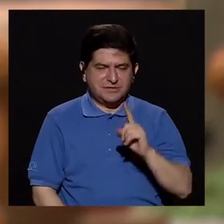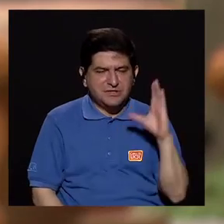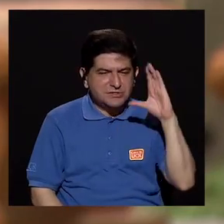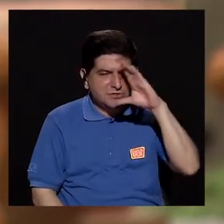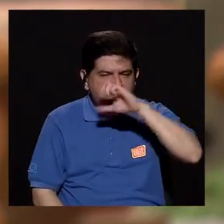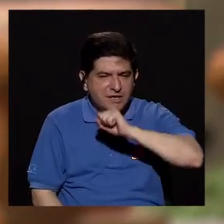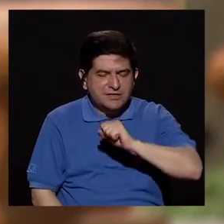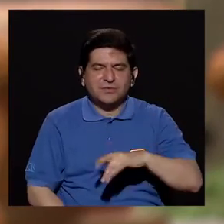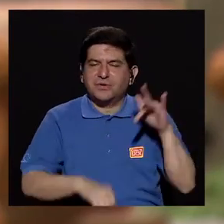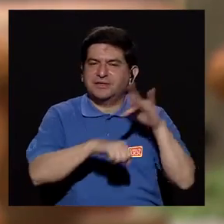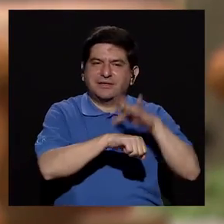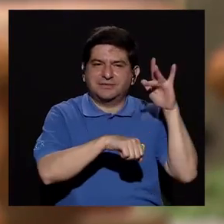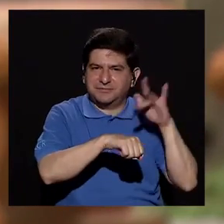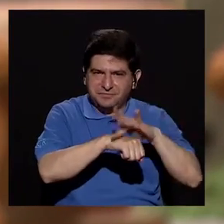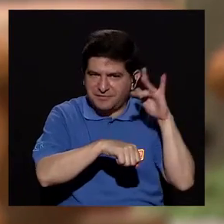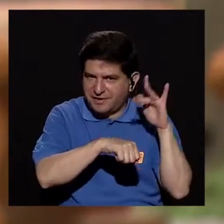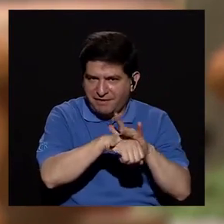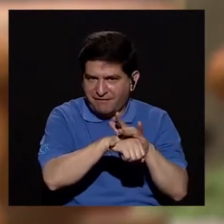una detección temprana,